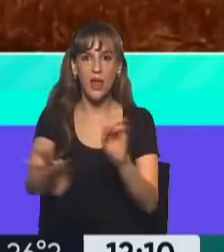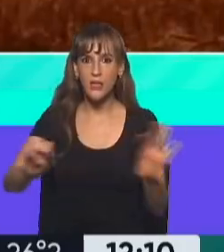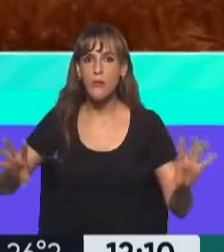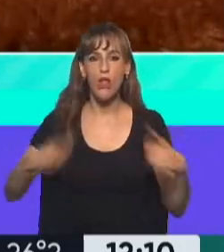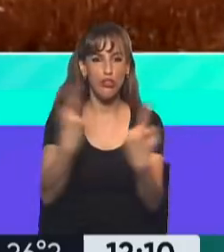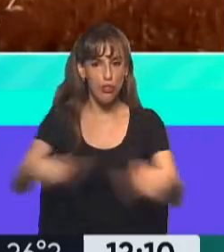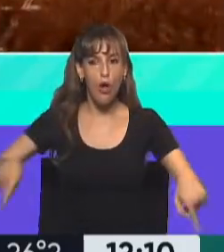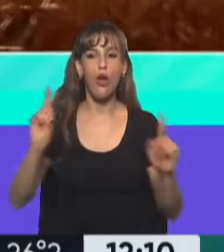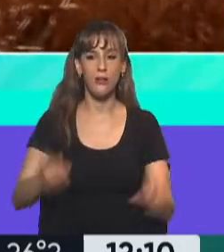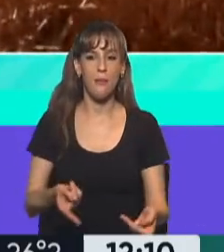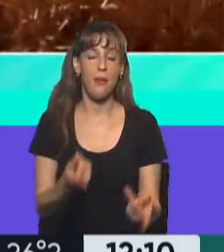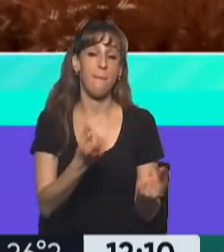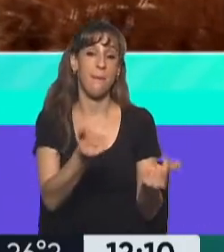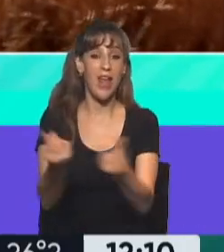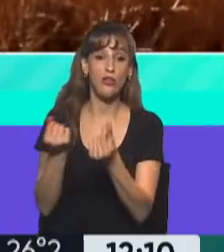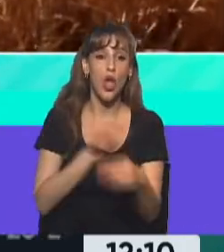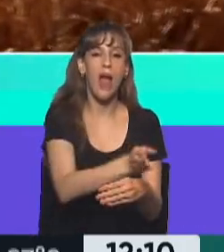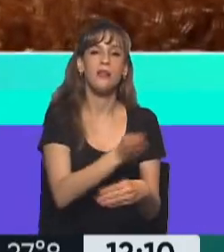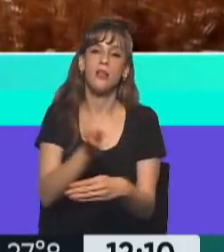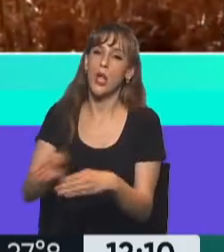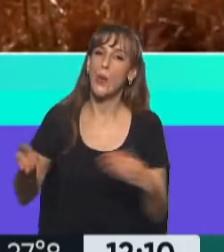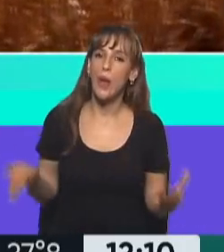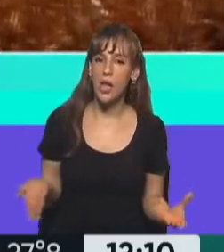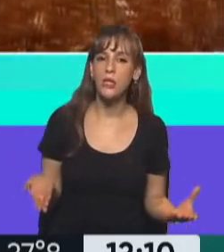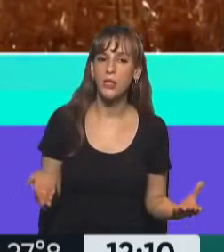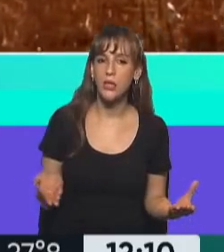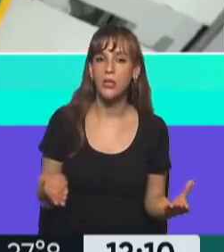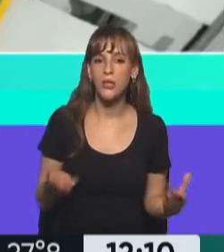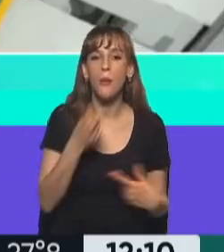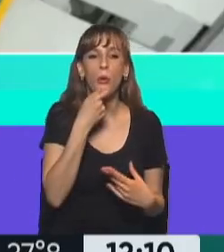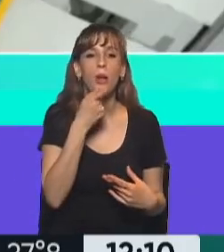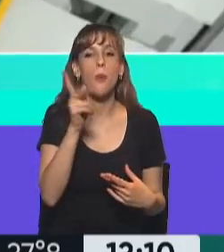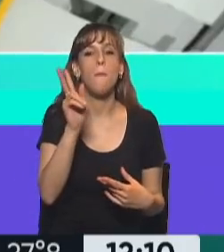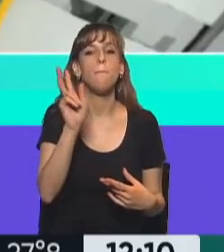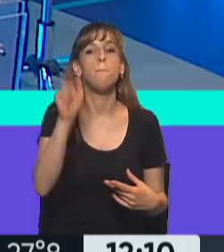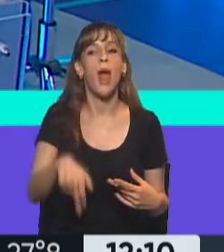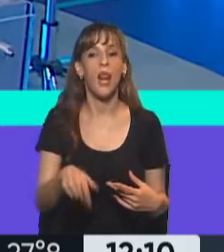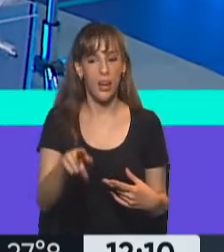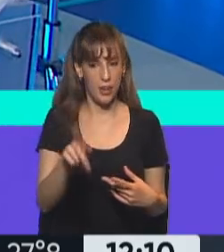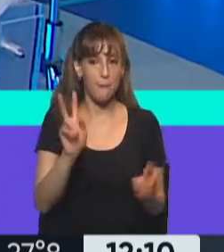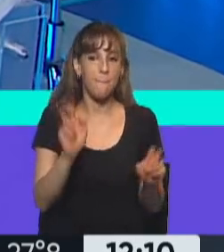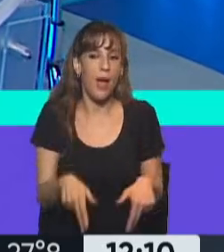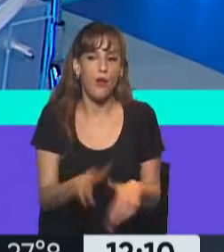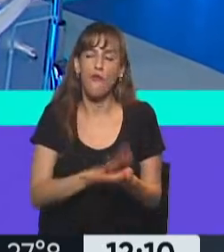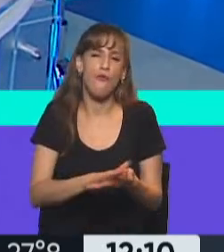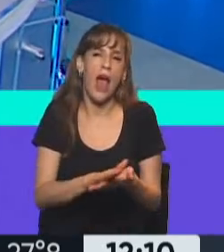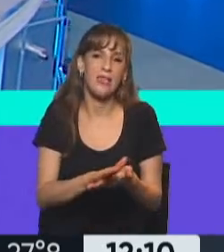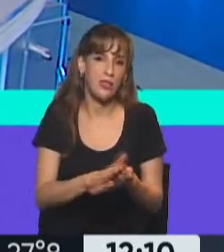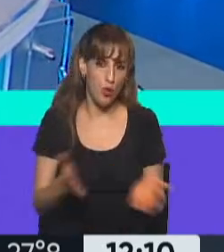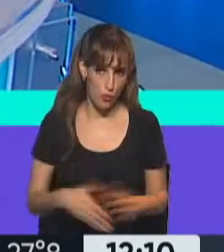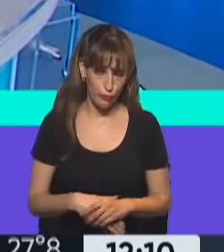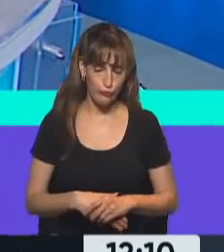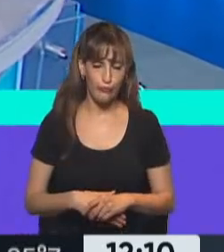accesibles para la población en alimentos que son, como definís el tema del pan, como... Un alimento social. Un alimento social. Ahora,